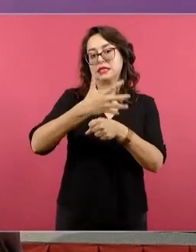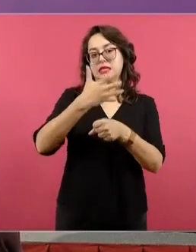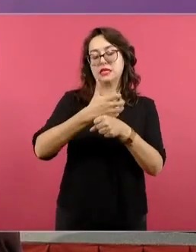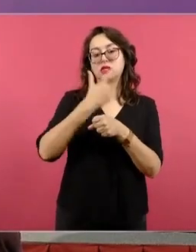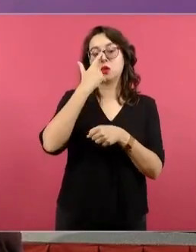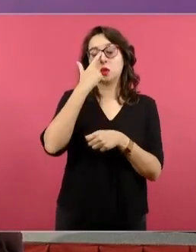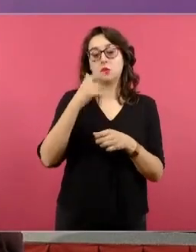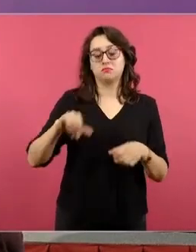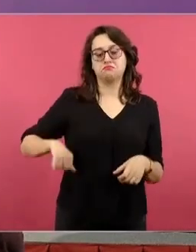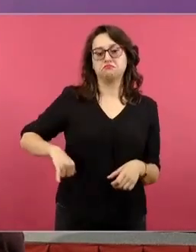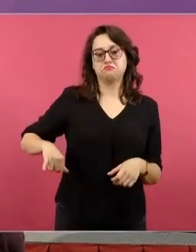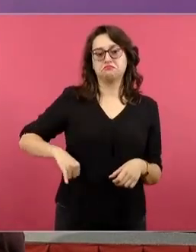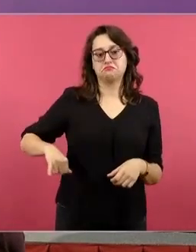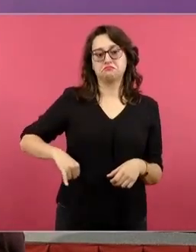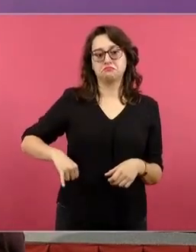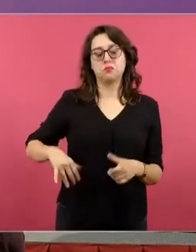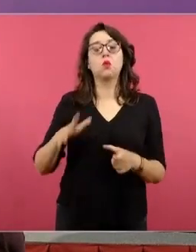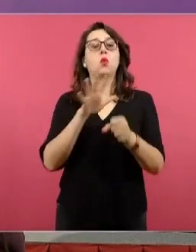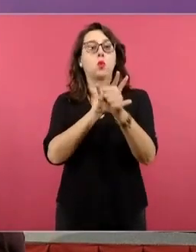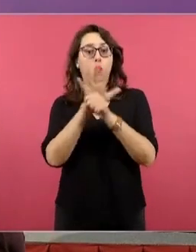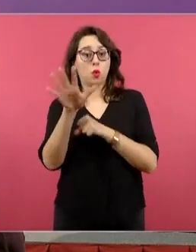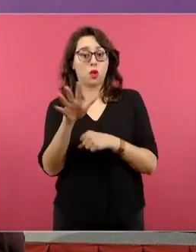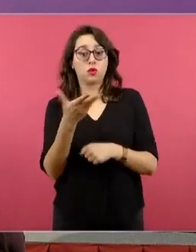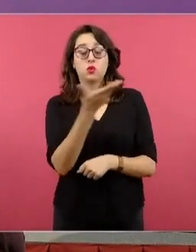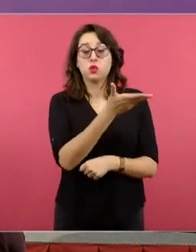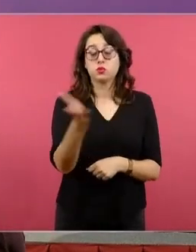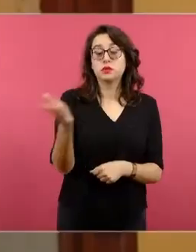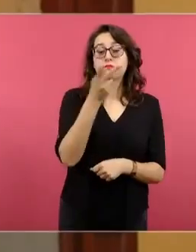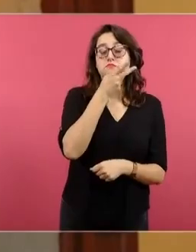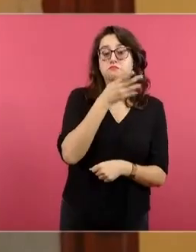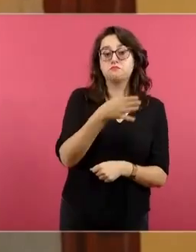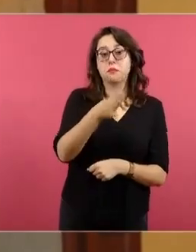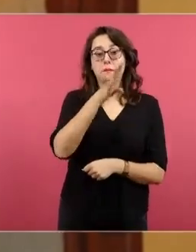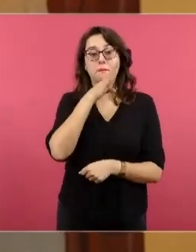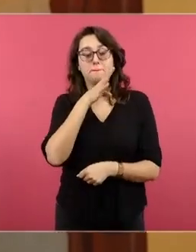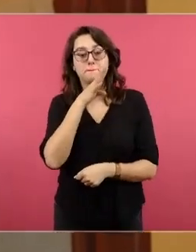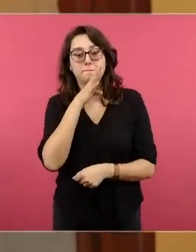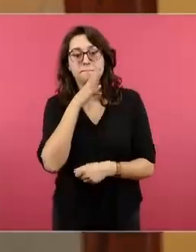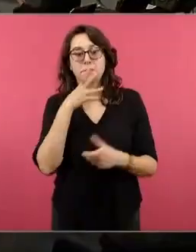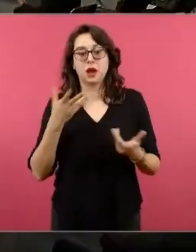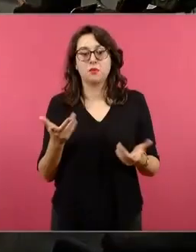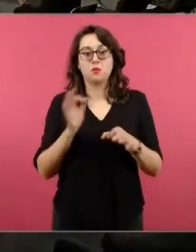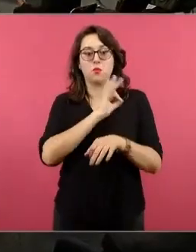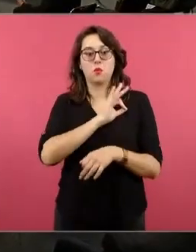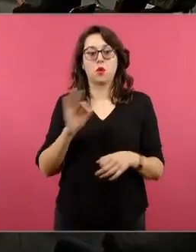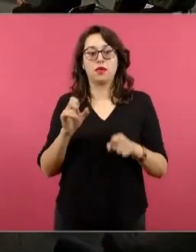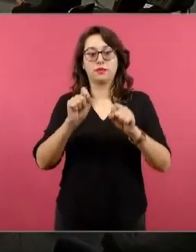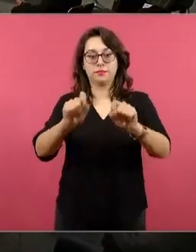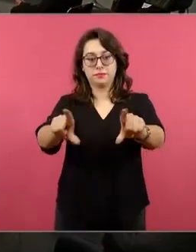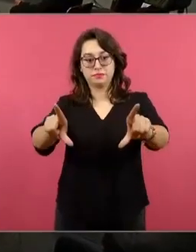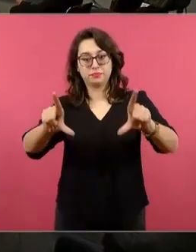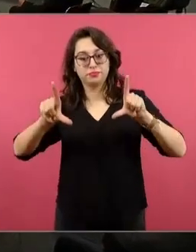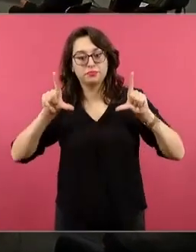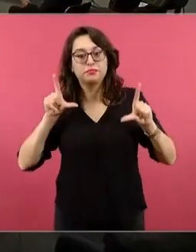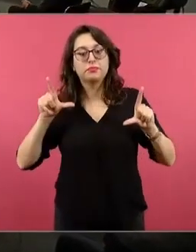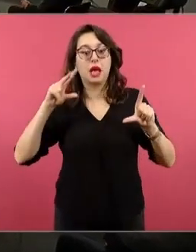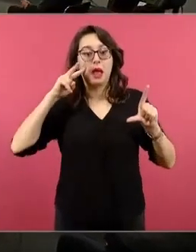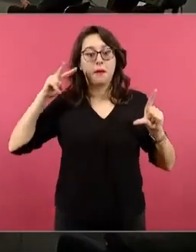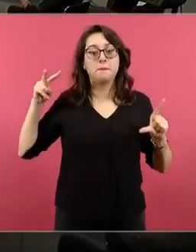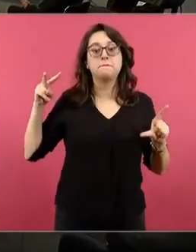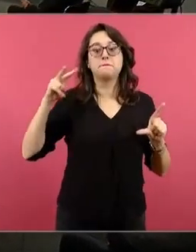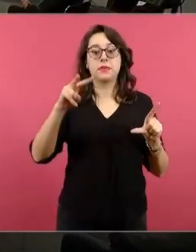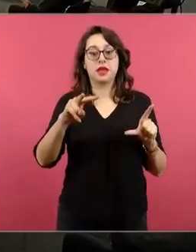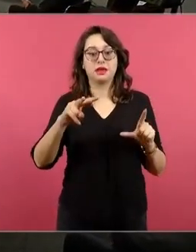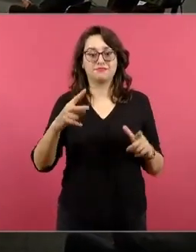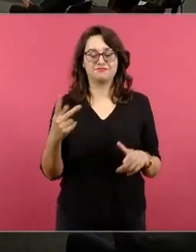tiene algo muy interesante. Si ustedes, medios de comunicación y padres de familia pueden hacer este close-off que le llaman, pueden identificar la